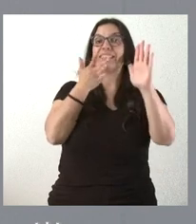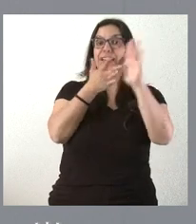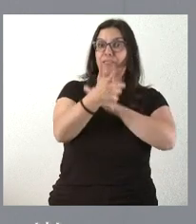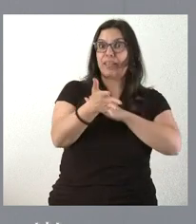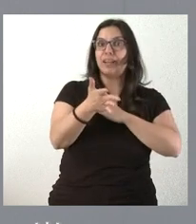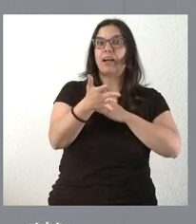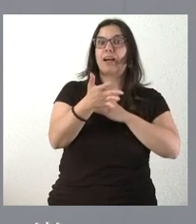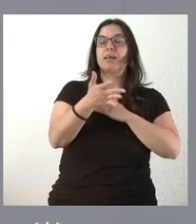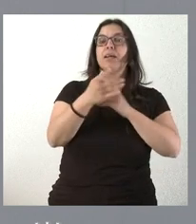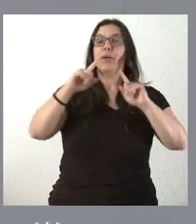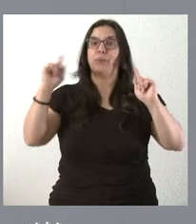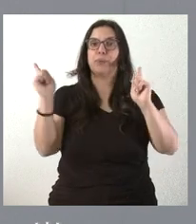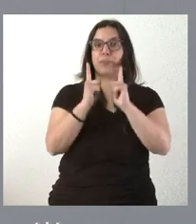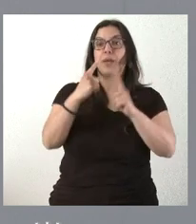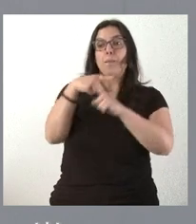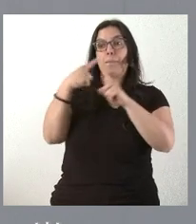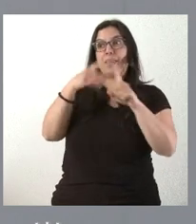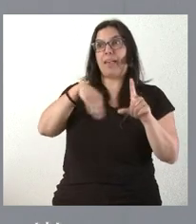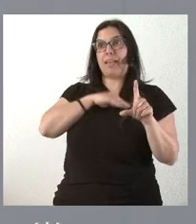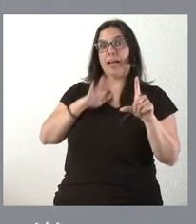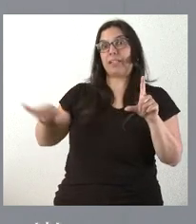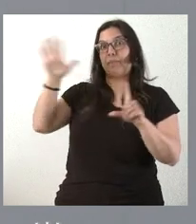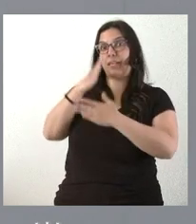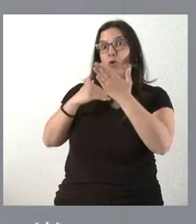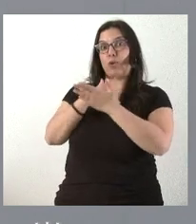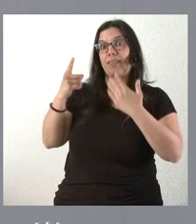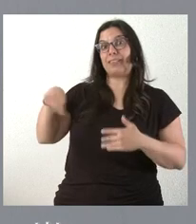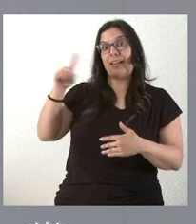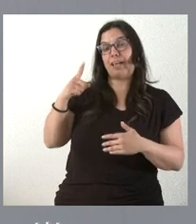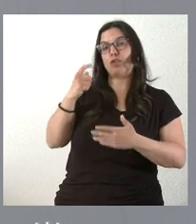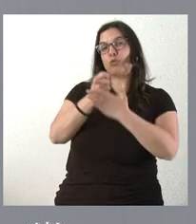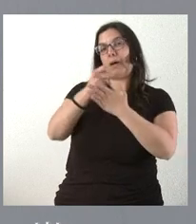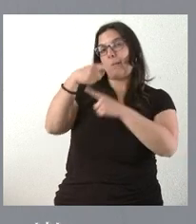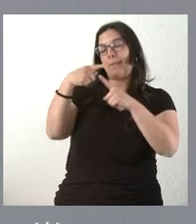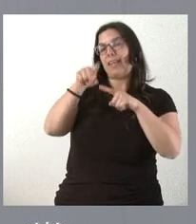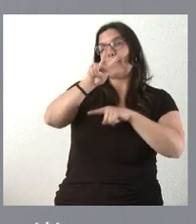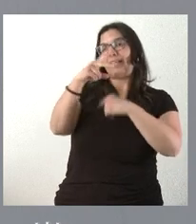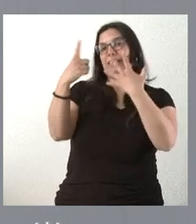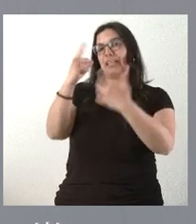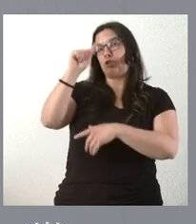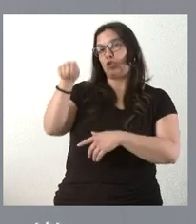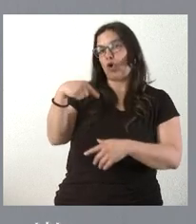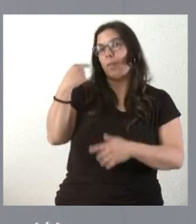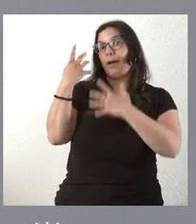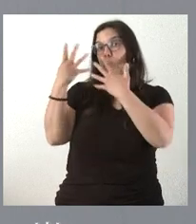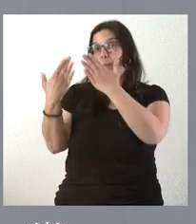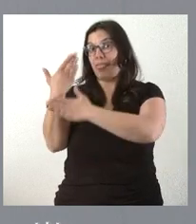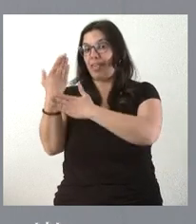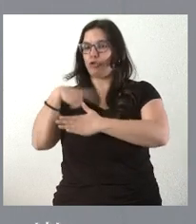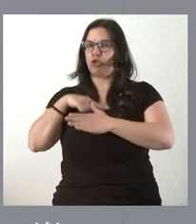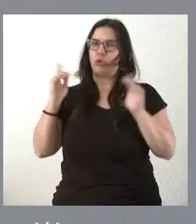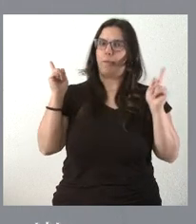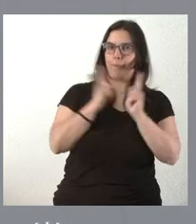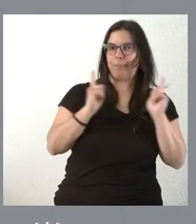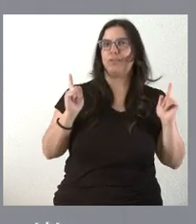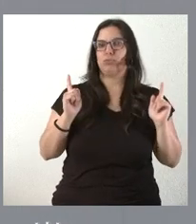que la media de las comunidades autónomas de España, que está situada en 26,9 días. Es